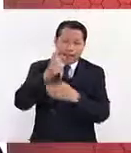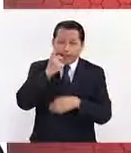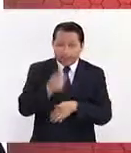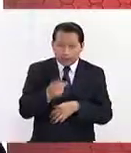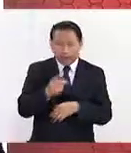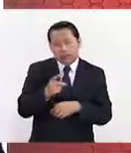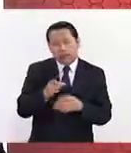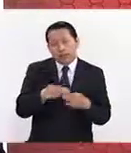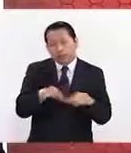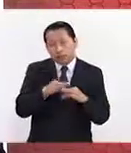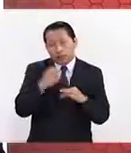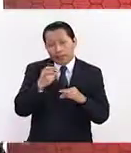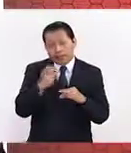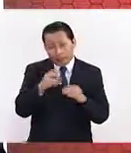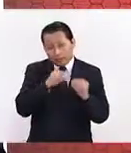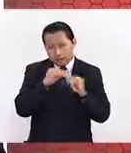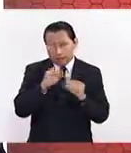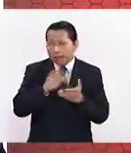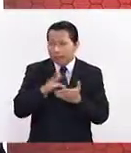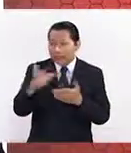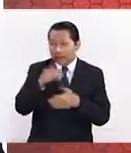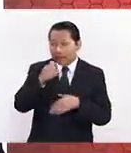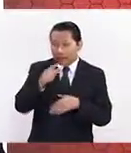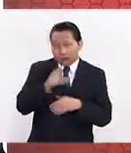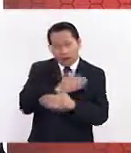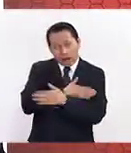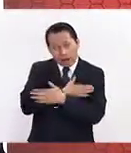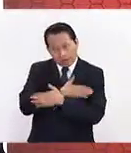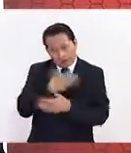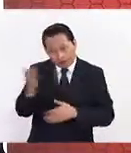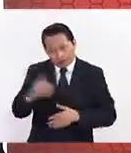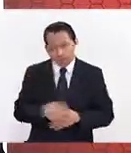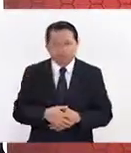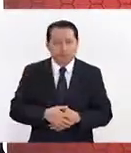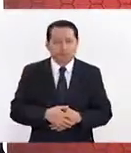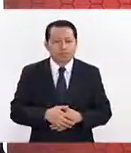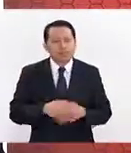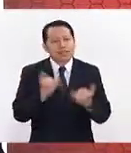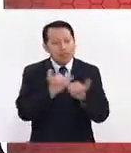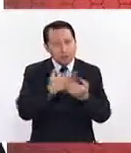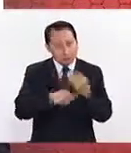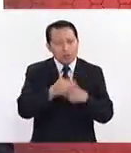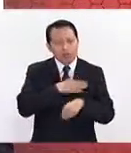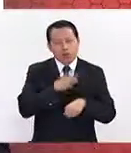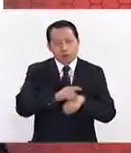fundamental en esta renegociación. Gracias, Gabriel. Un fuerte abrazo. Igualmente. Muy buenos días. Hasta luego.